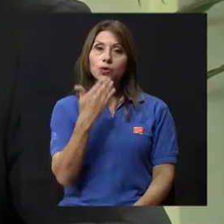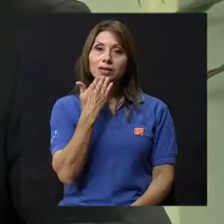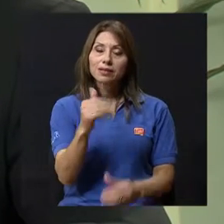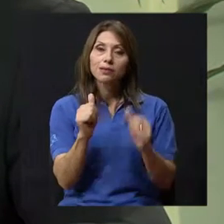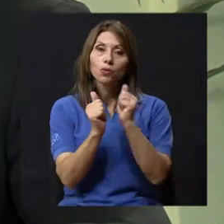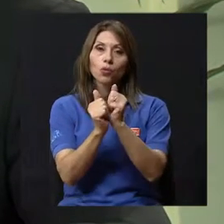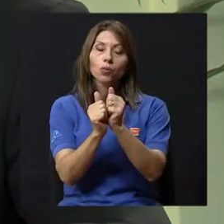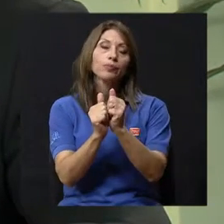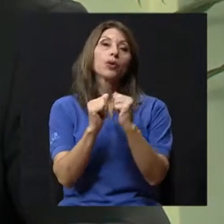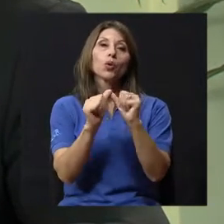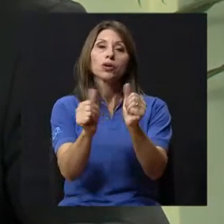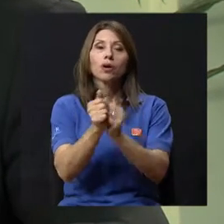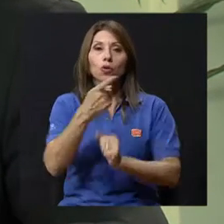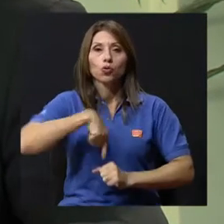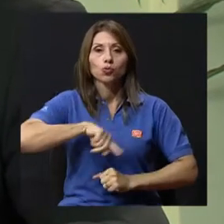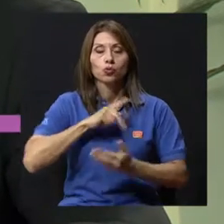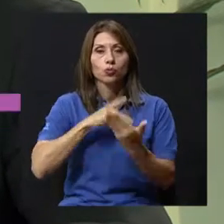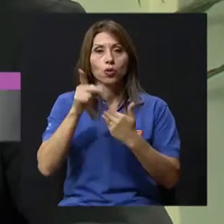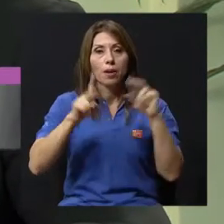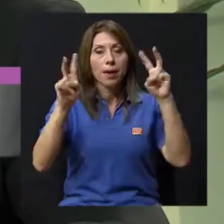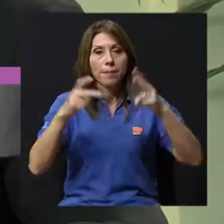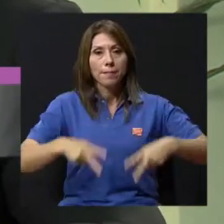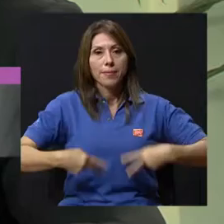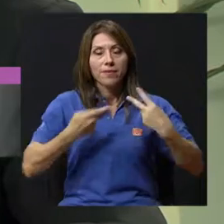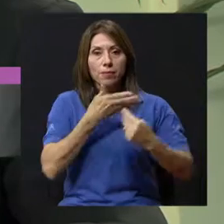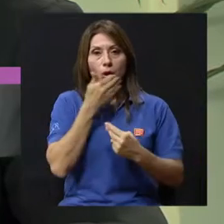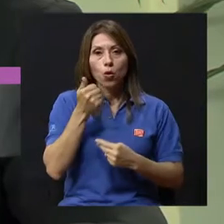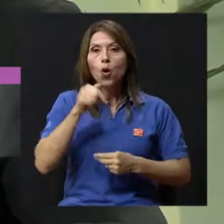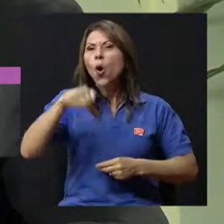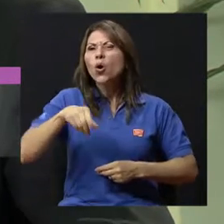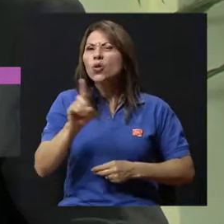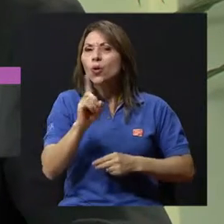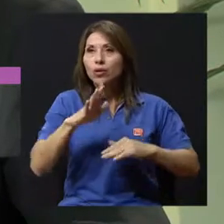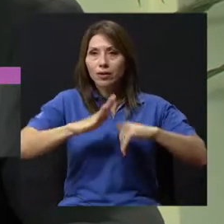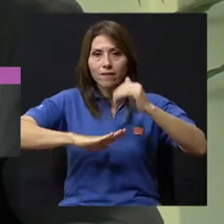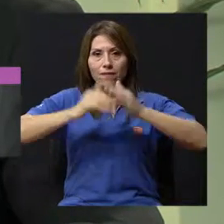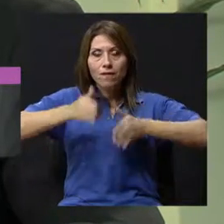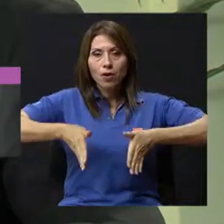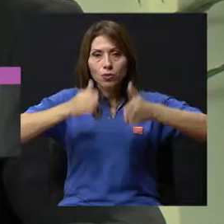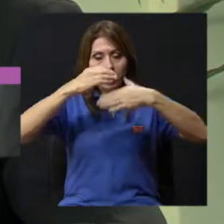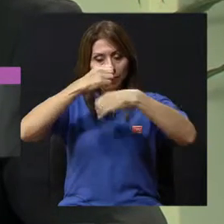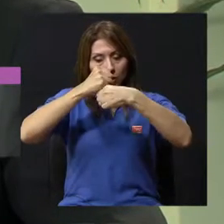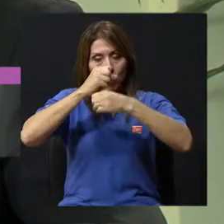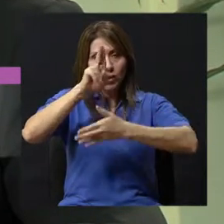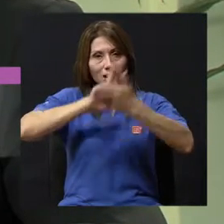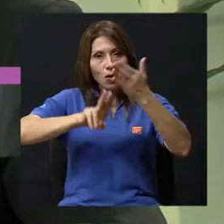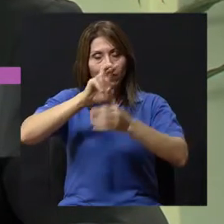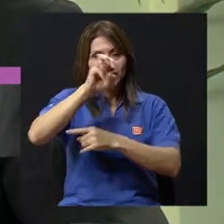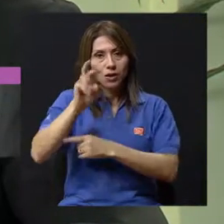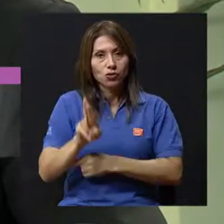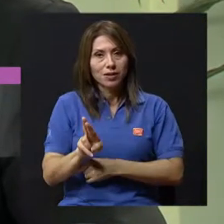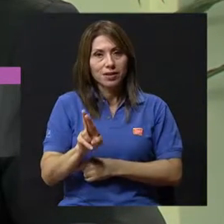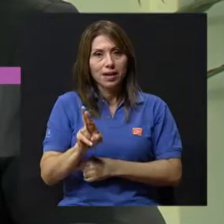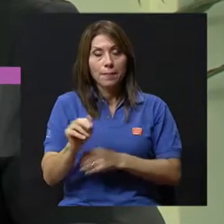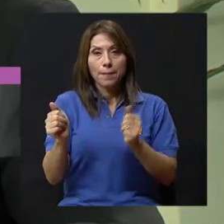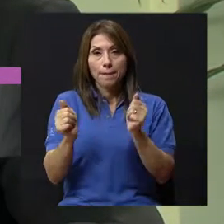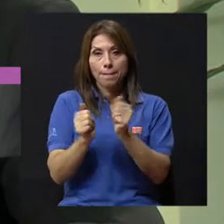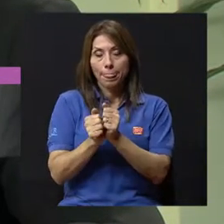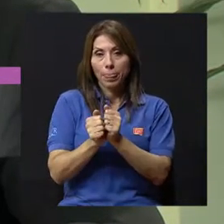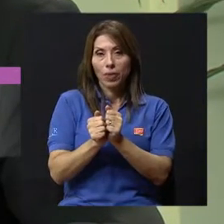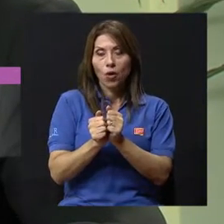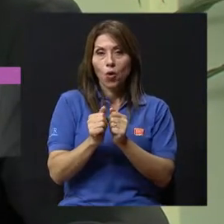Muchas gracias por continuar con nosotros en Vivir Mejor. El día de hoy desde la Facultad de Microbiología de la Universidad de Costa Rica